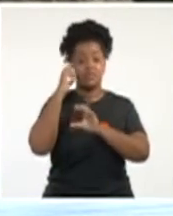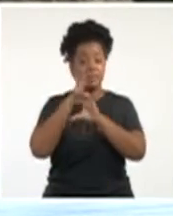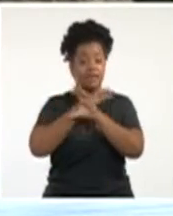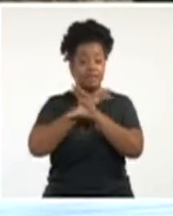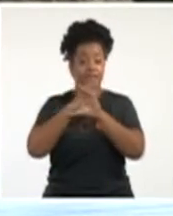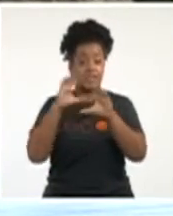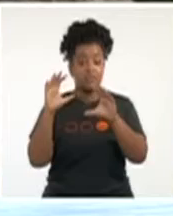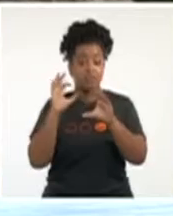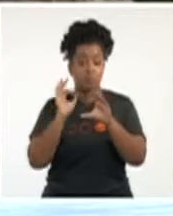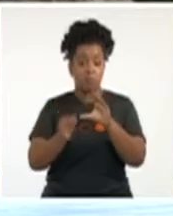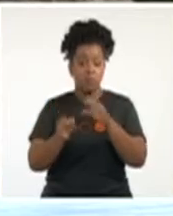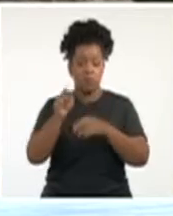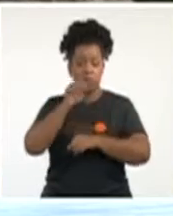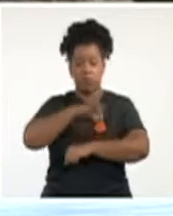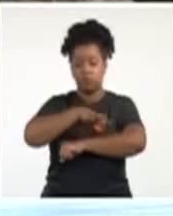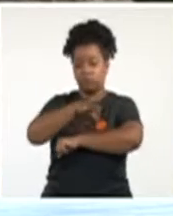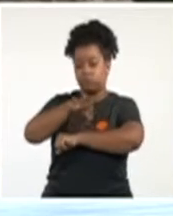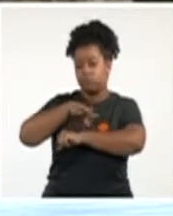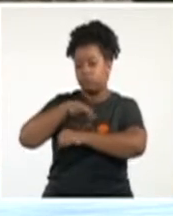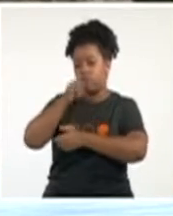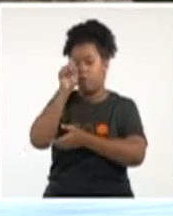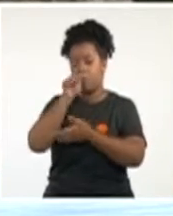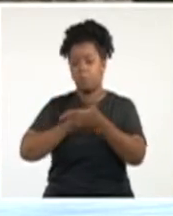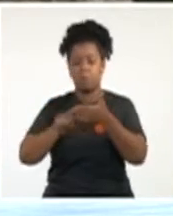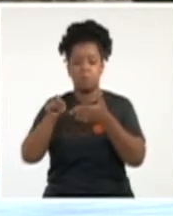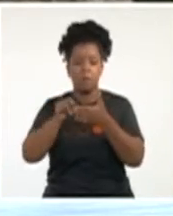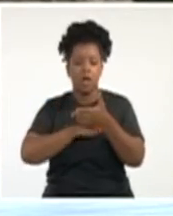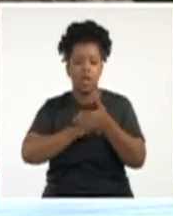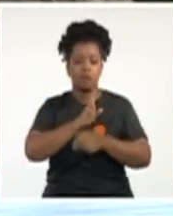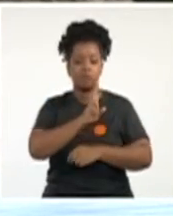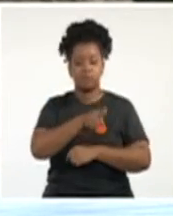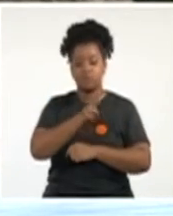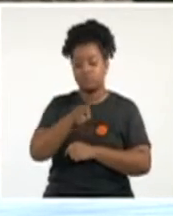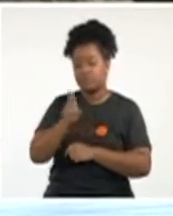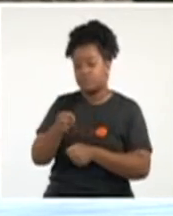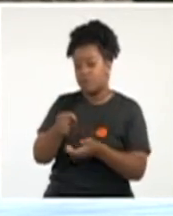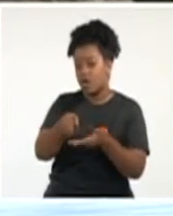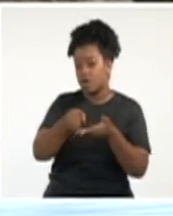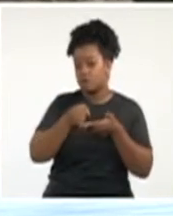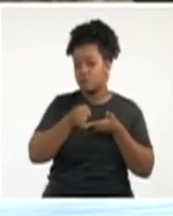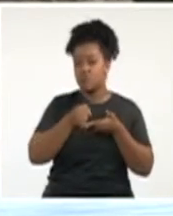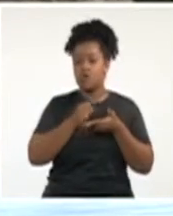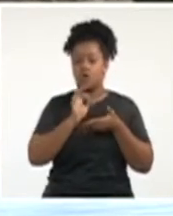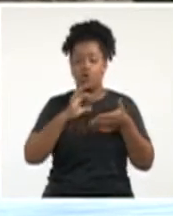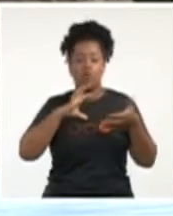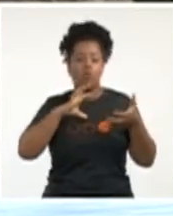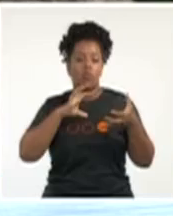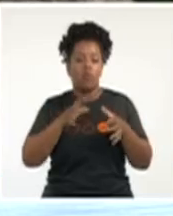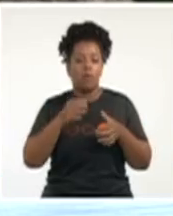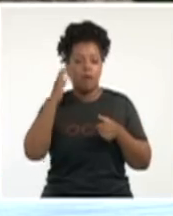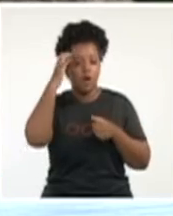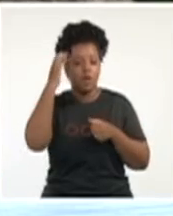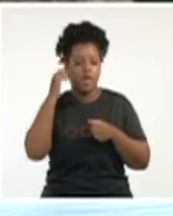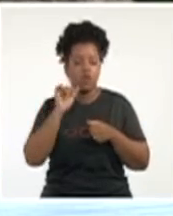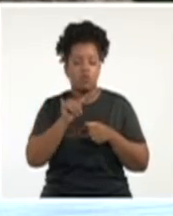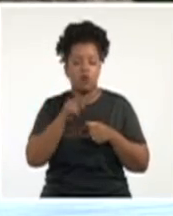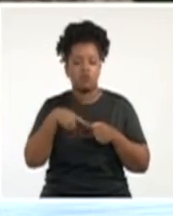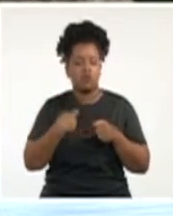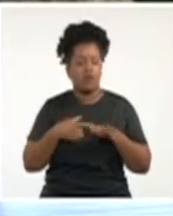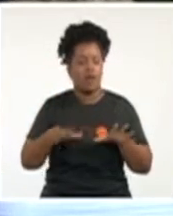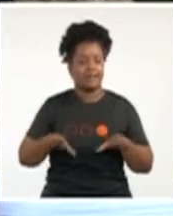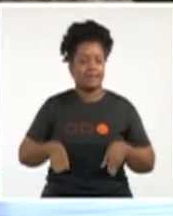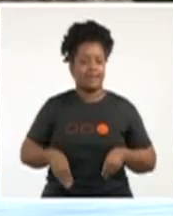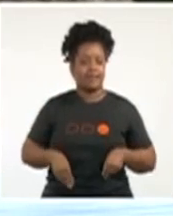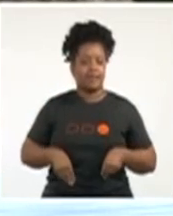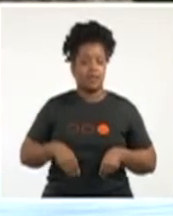diseño de los protocolos, desde sus orientaciones y la manera en que el gobierno los hemos acogido para la toma de